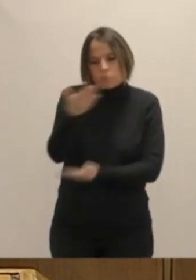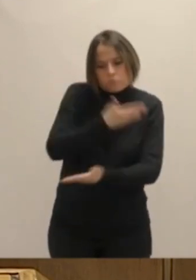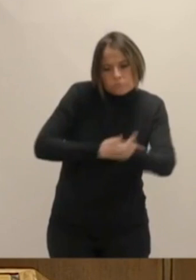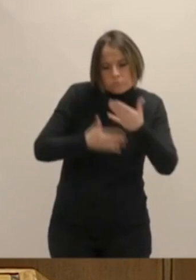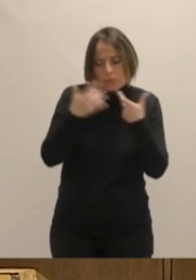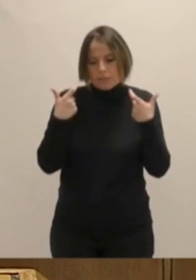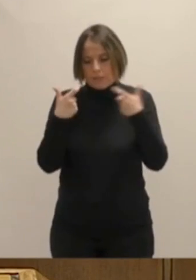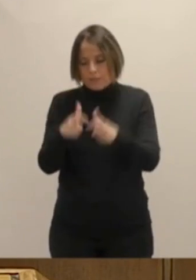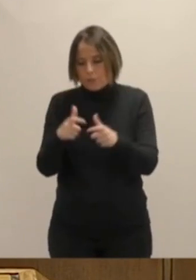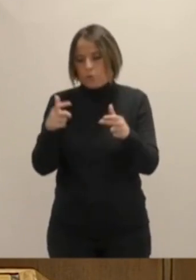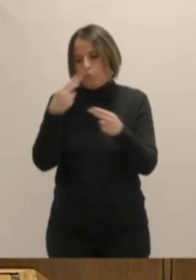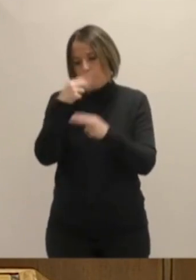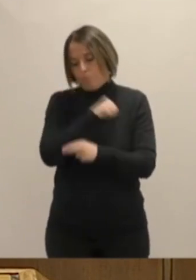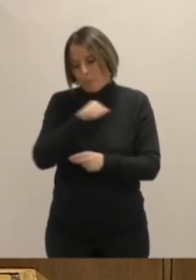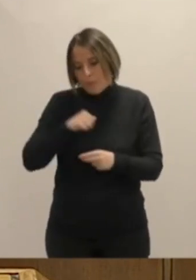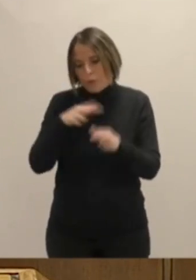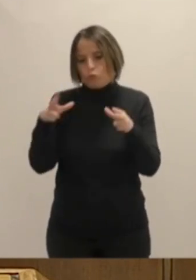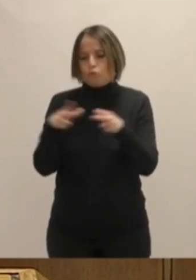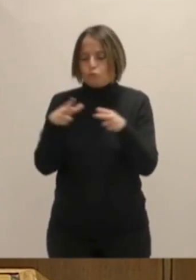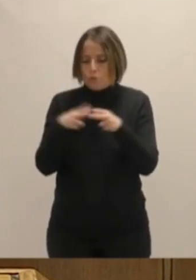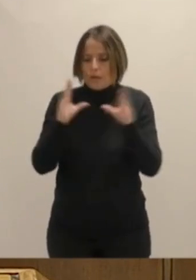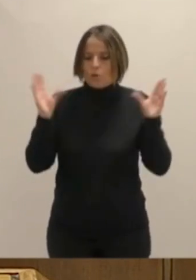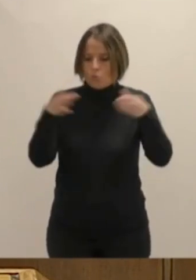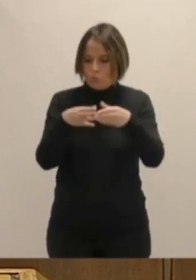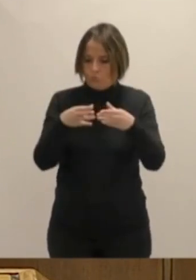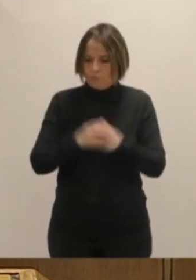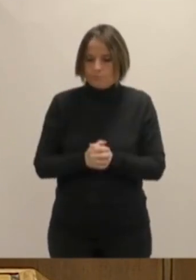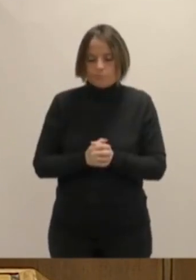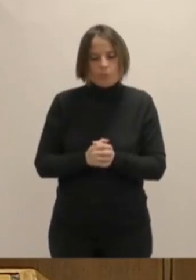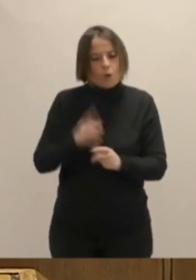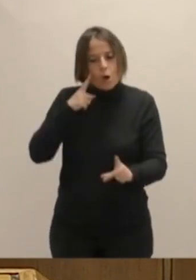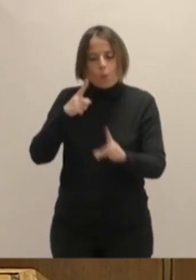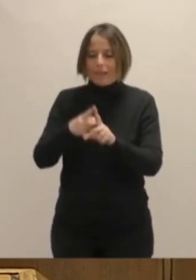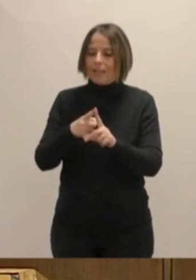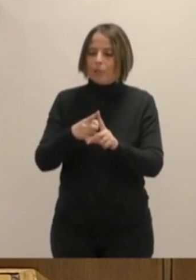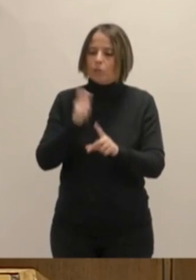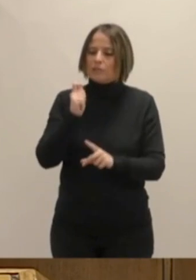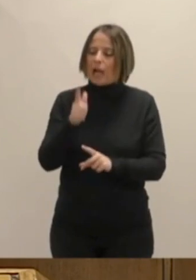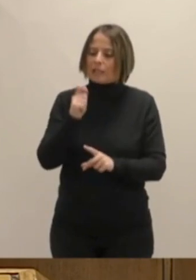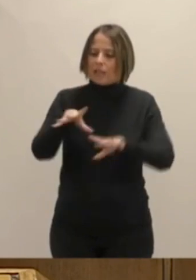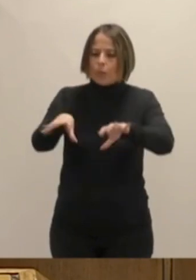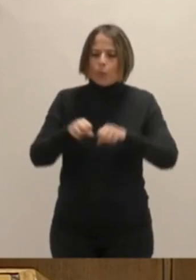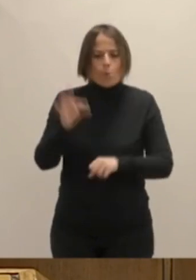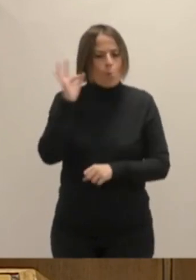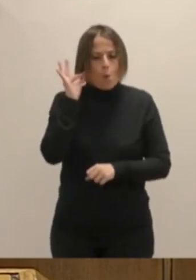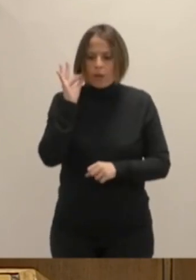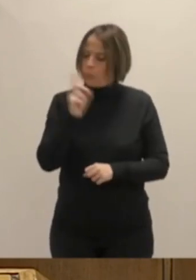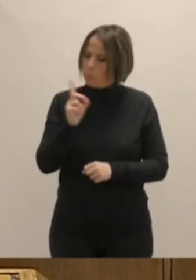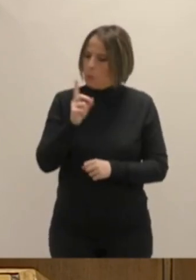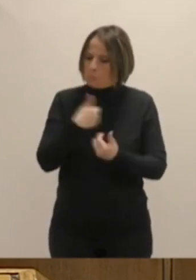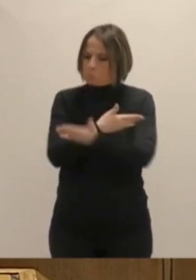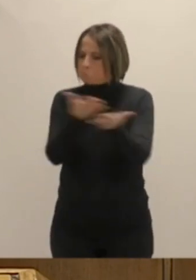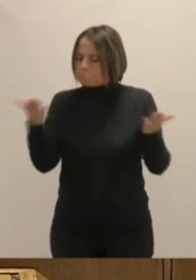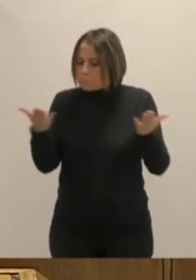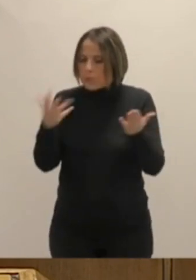sector privado, social y familiar comunitario. El objetivo es desfeminizar los cuidados. Se trata de reconocer,